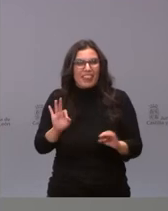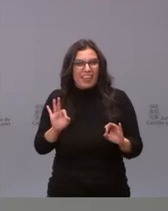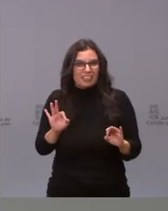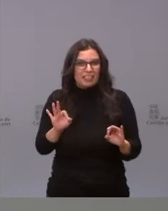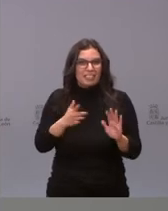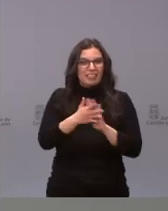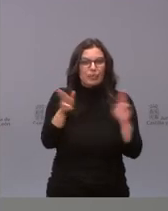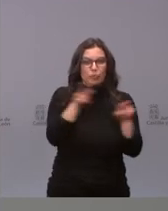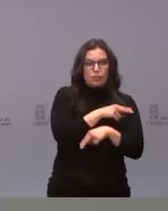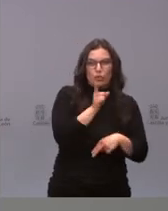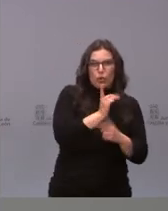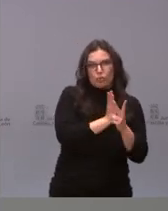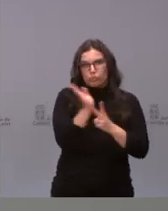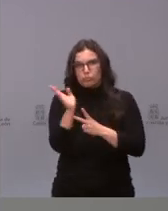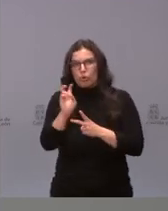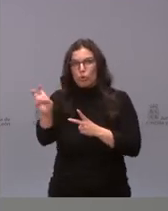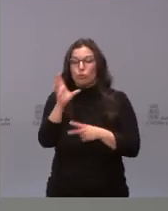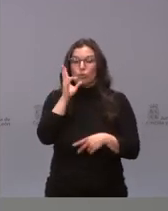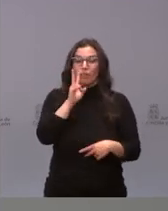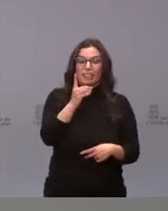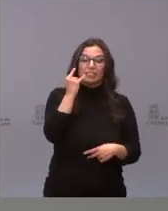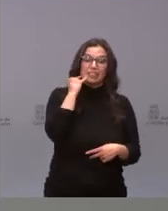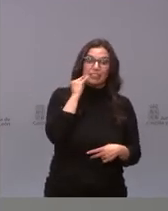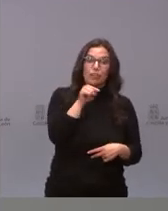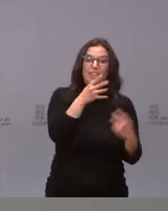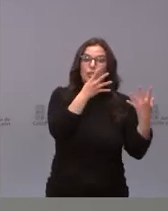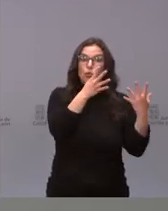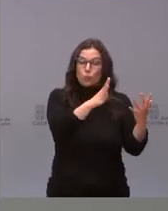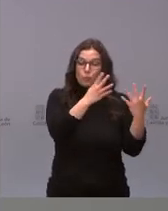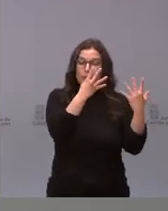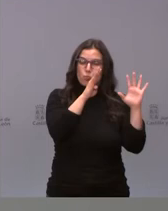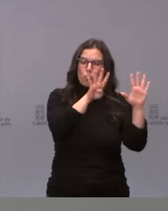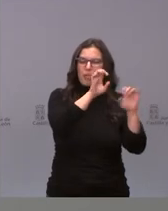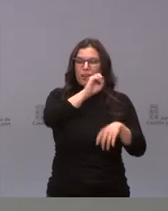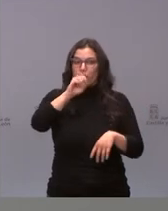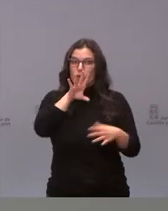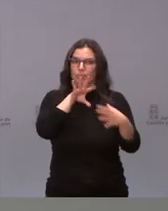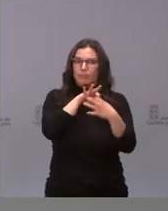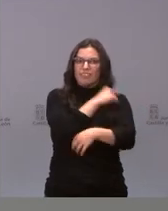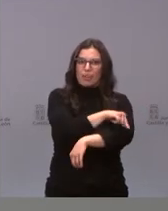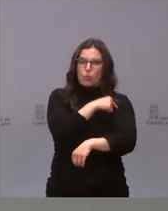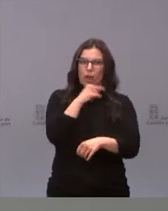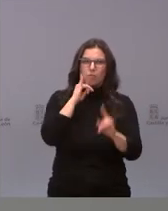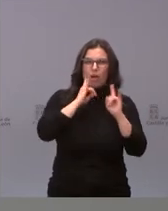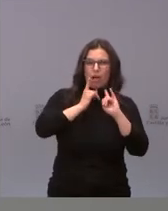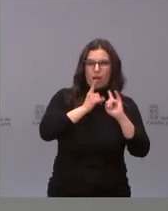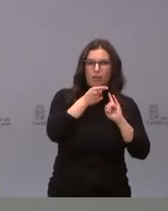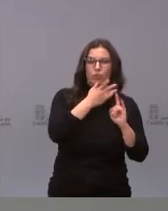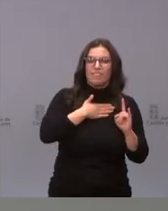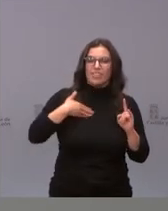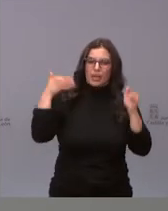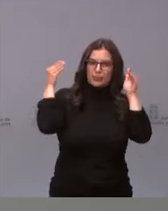gratuita, sino también porque se está viendo que en este número 900 tenemos muchas llamadas vinculadas con las vacunas y lo que se quiere es